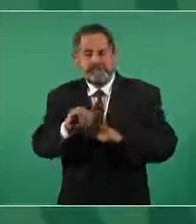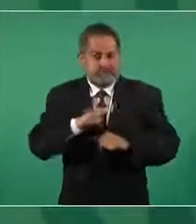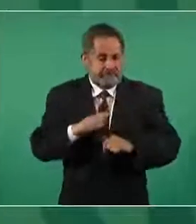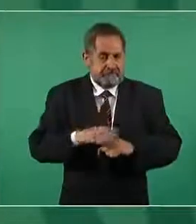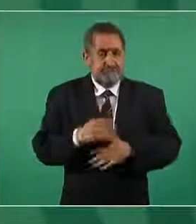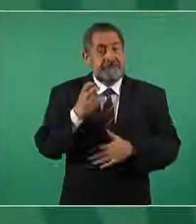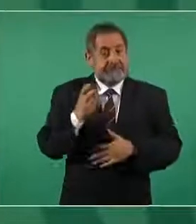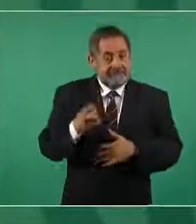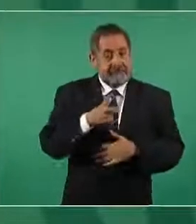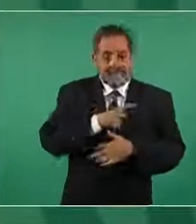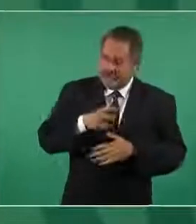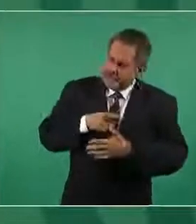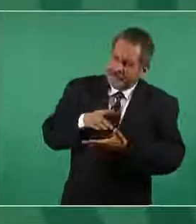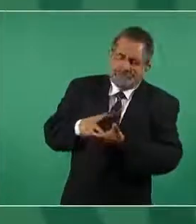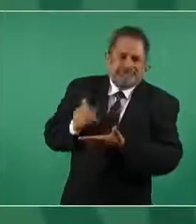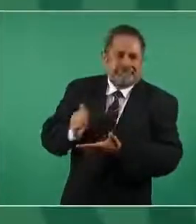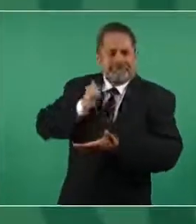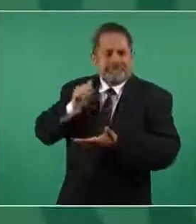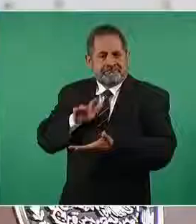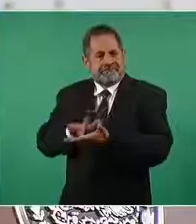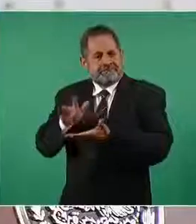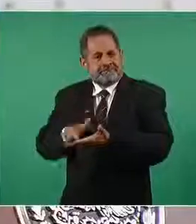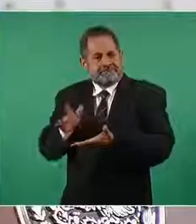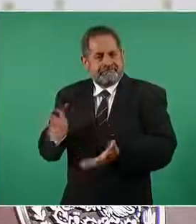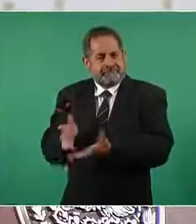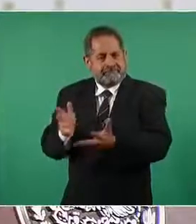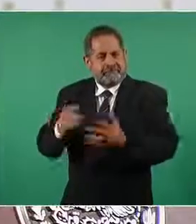eso es lo que nos permite